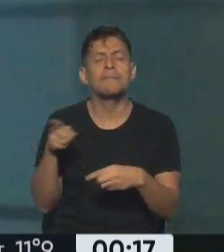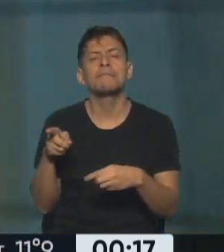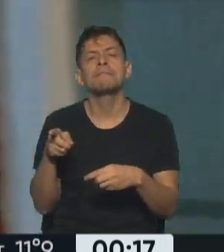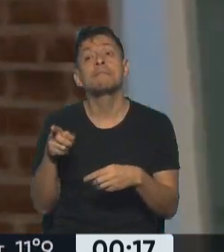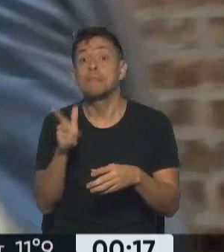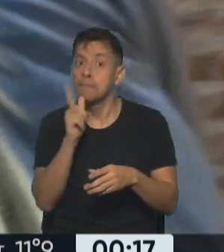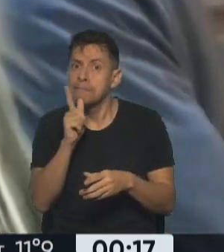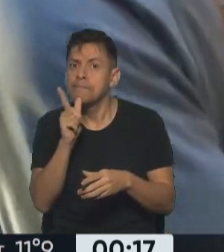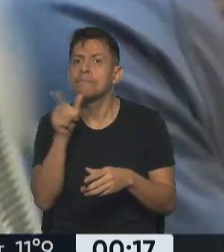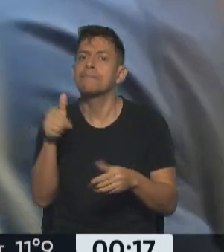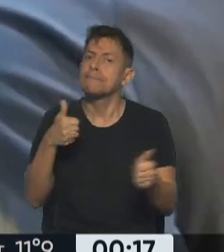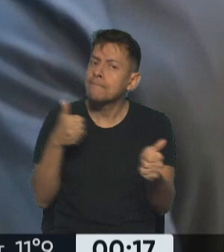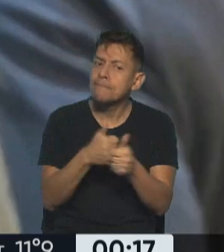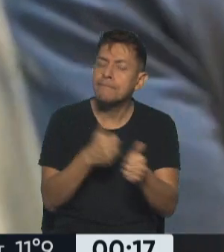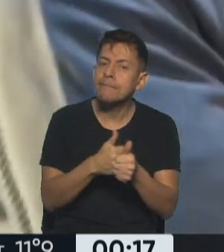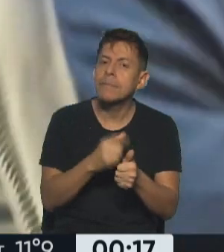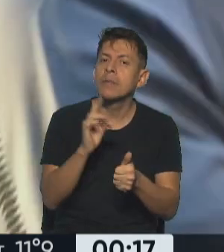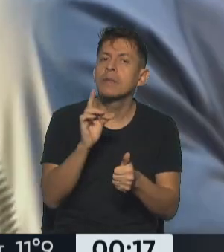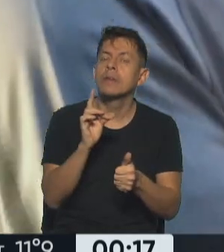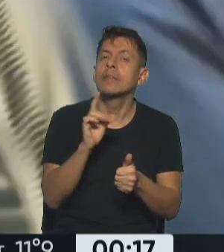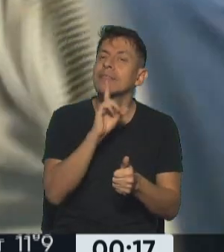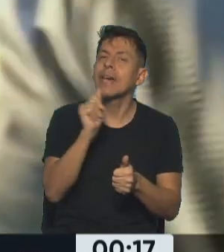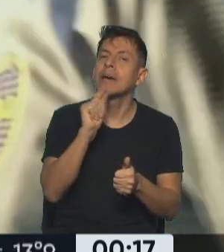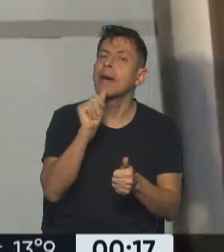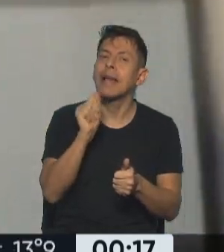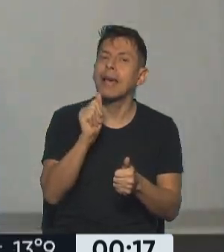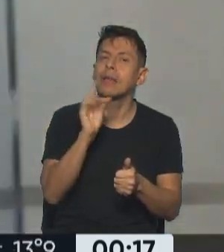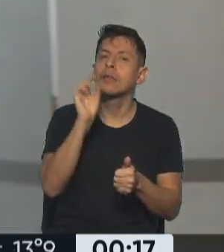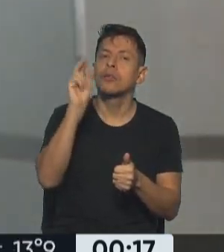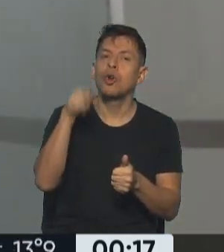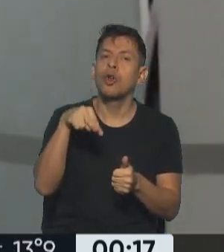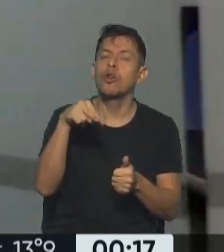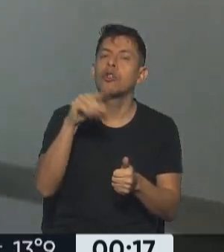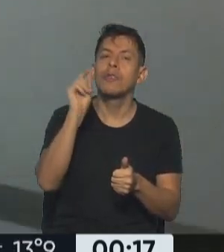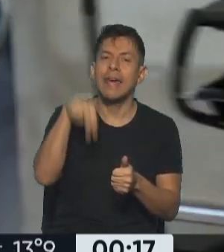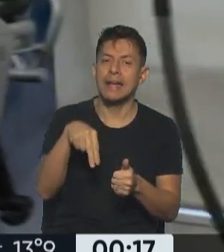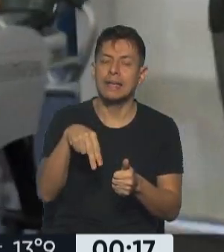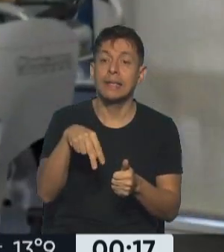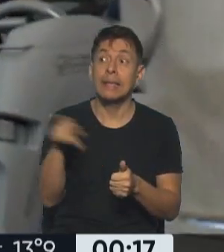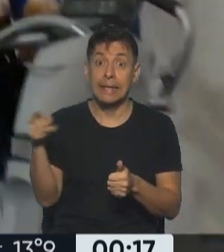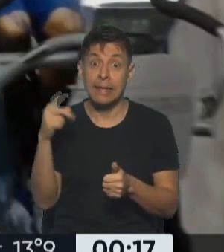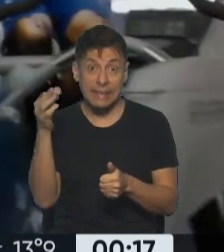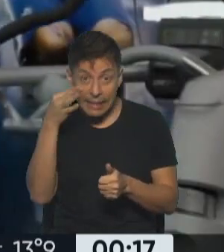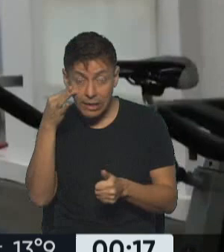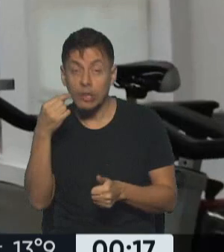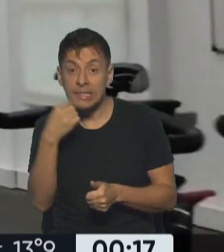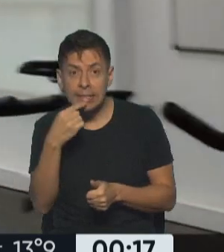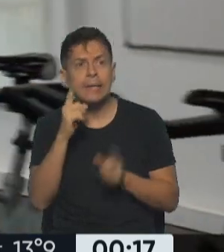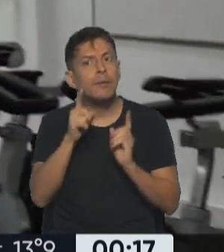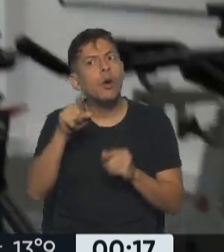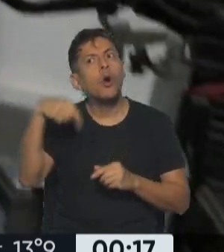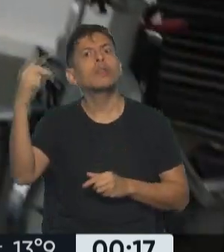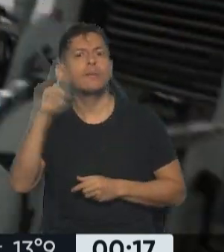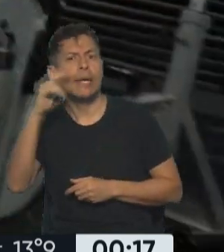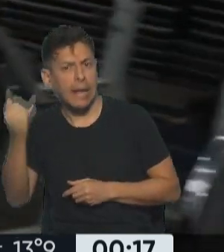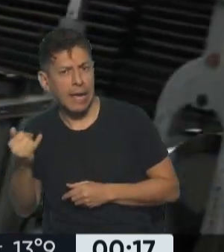a Tamara Doldán, dijo que había otra mujer que también fue invitada a esa fiesta en la que